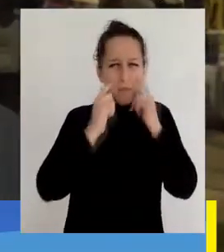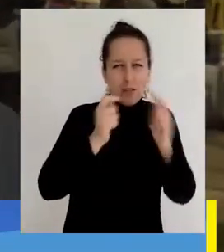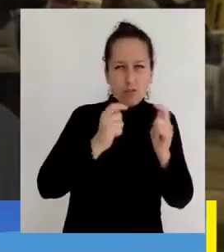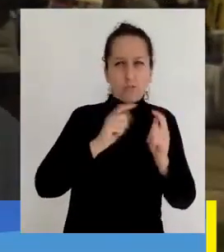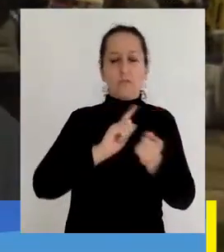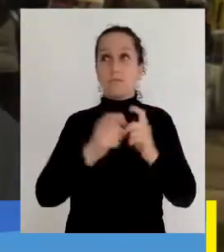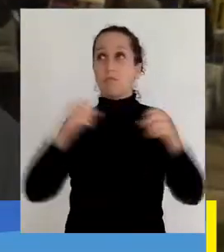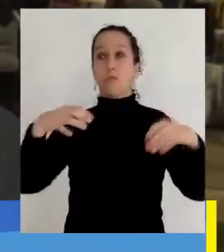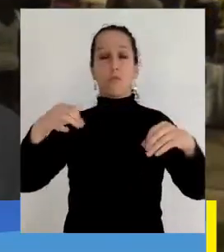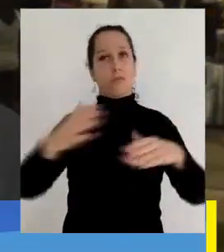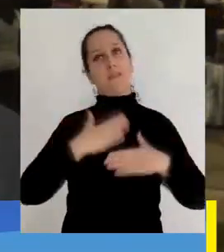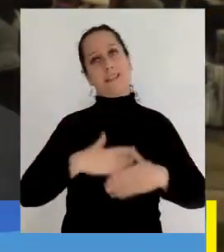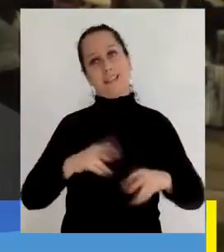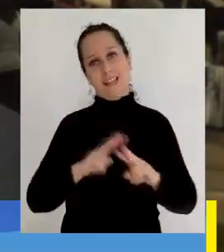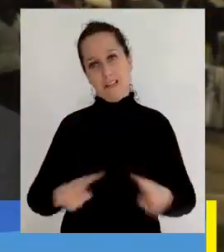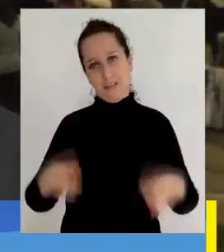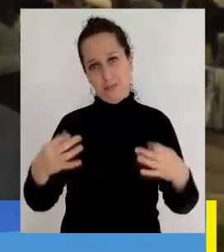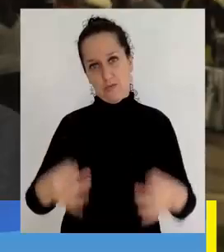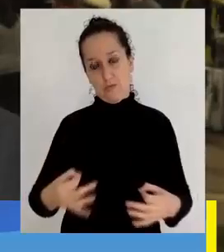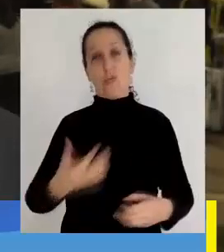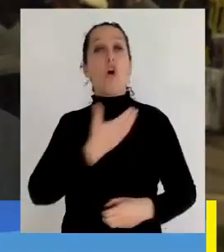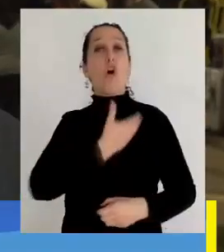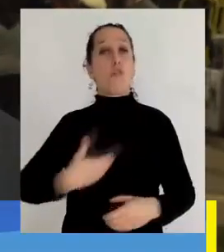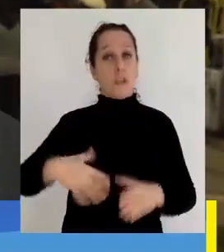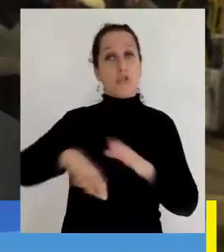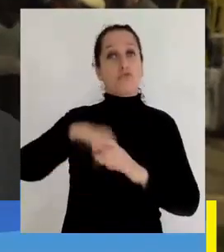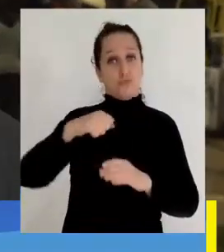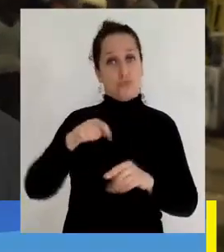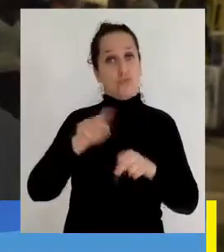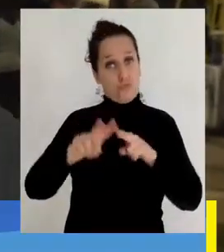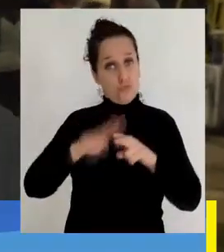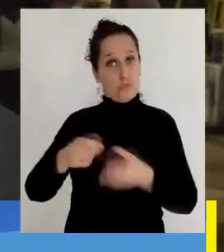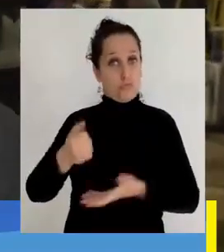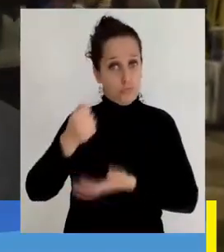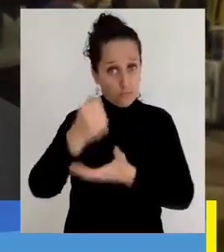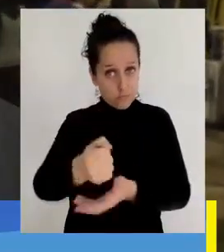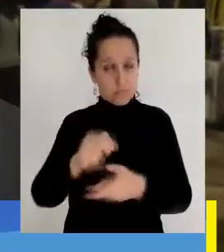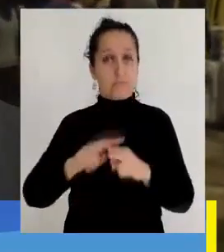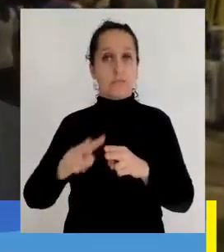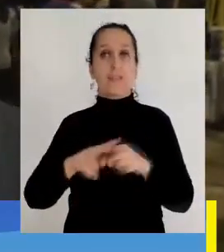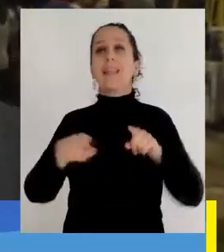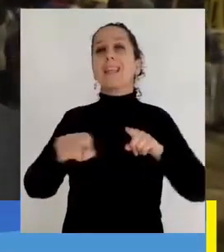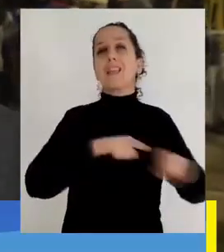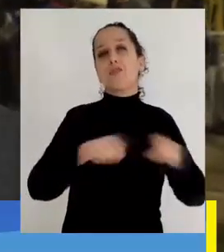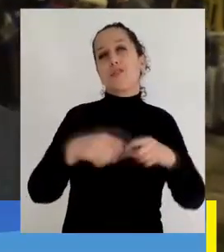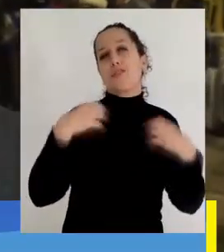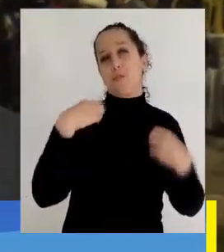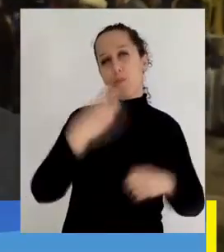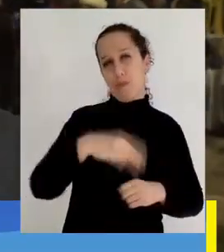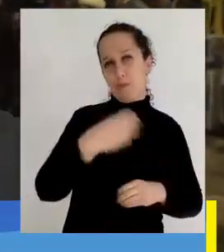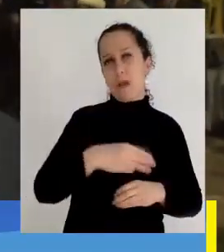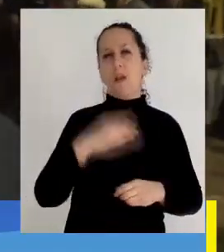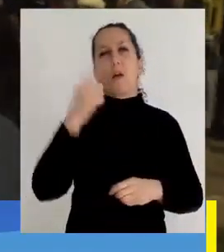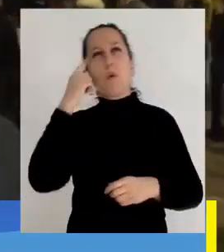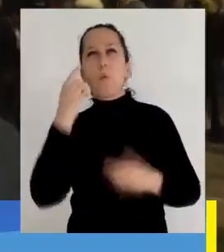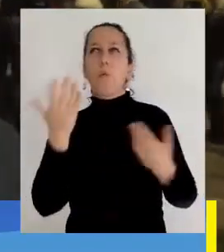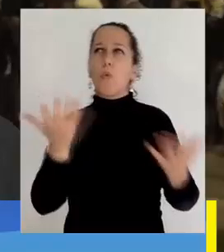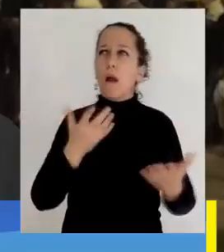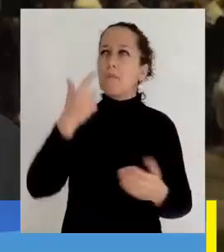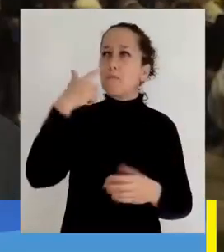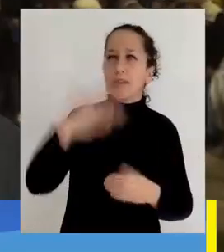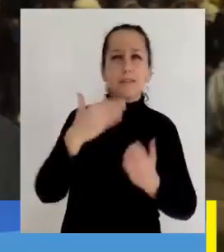de seguridad en este territorio. Esta es una inversión importante que ha hecho el gobierno, pero principalmente mediante la gestión que ha tomado el municipio de poder